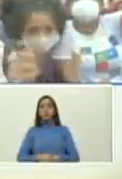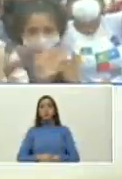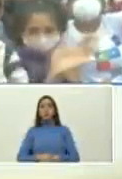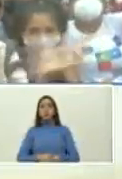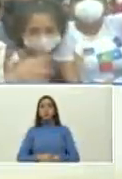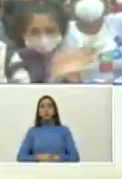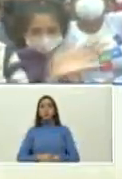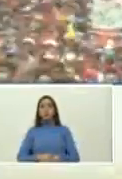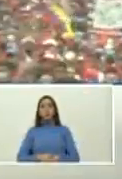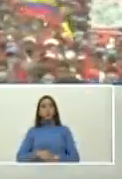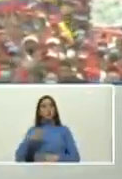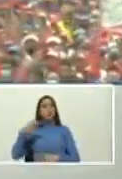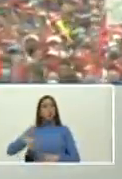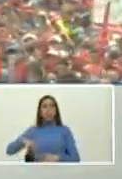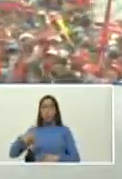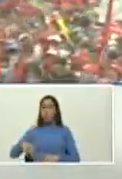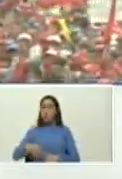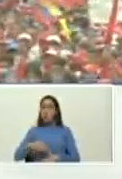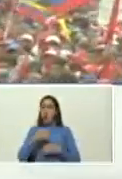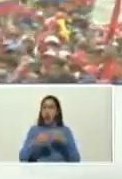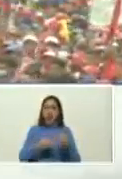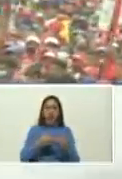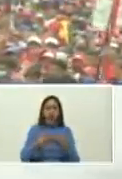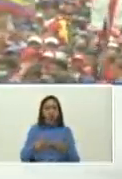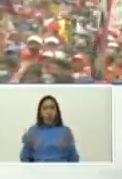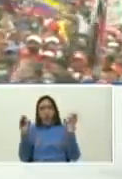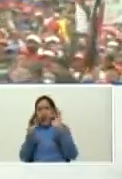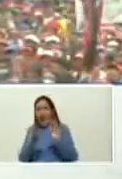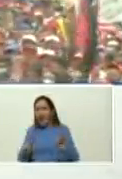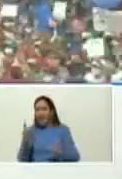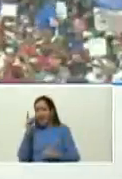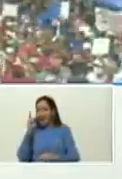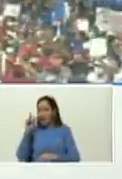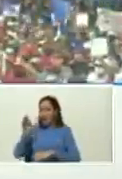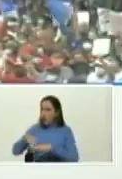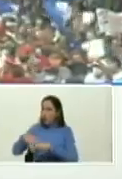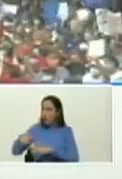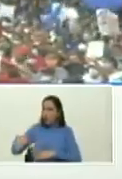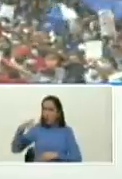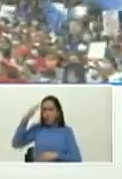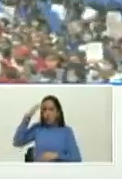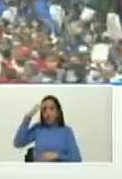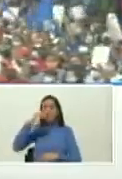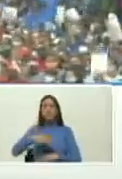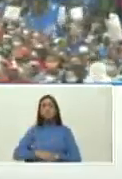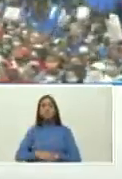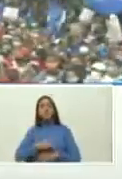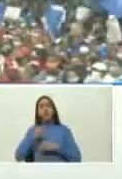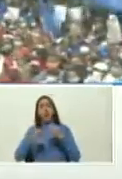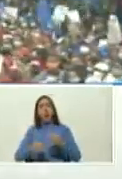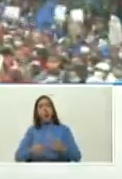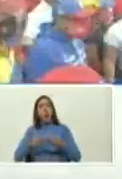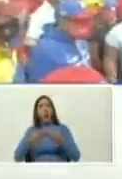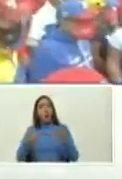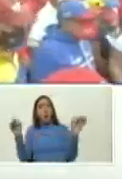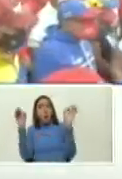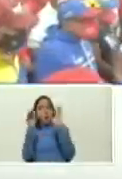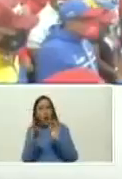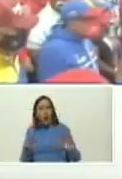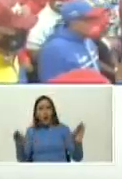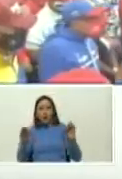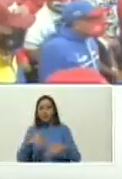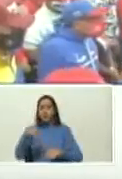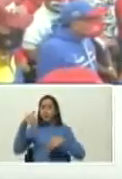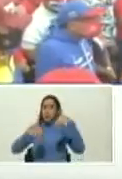nunca nadie nos ha regalado nada Delcy nunca nadie nos ha regalado nada cada